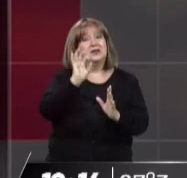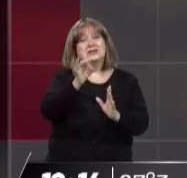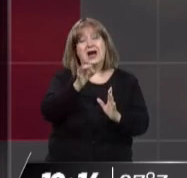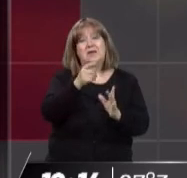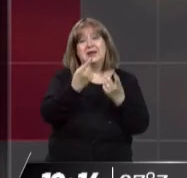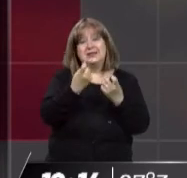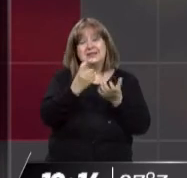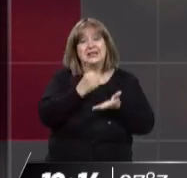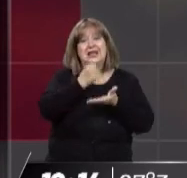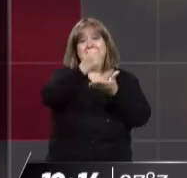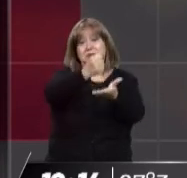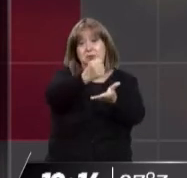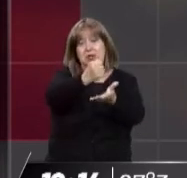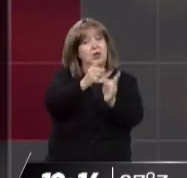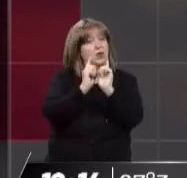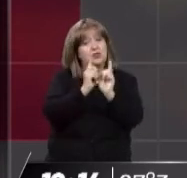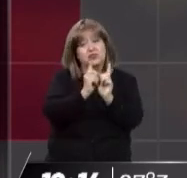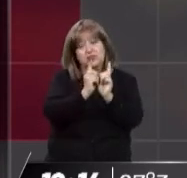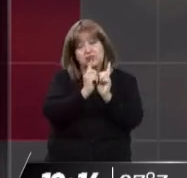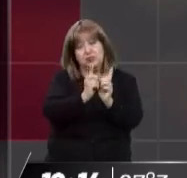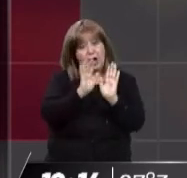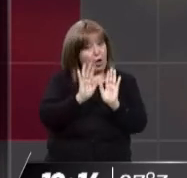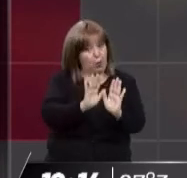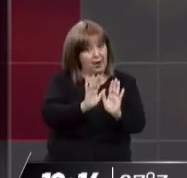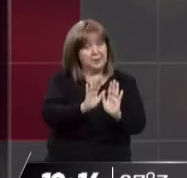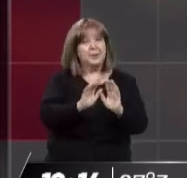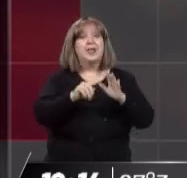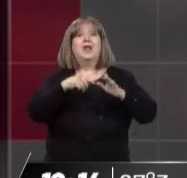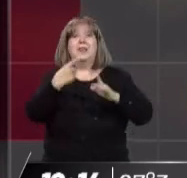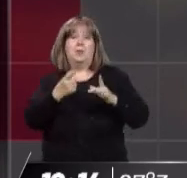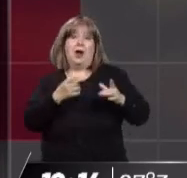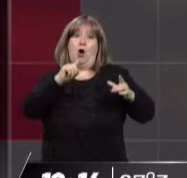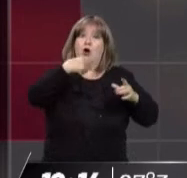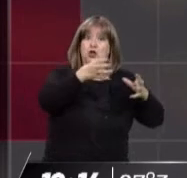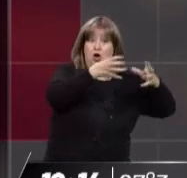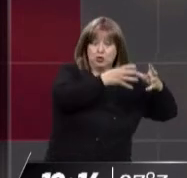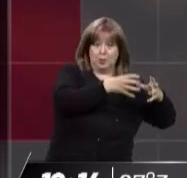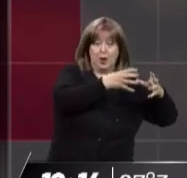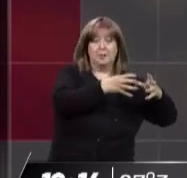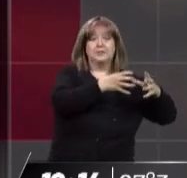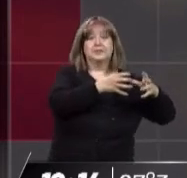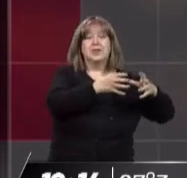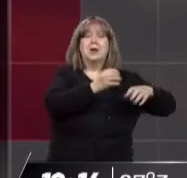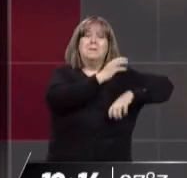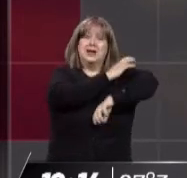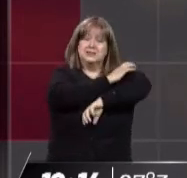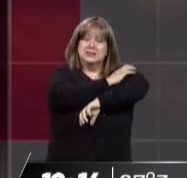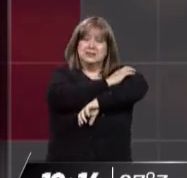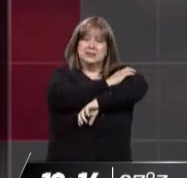necesitan el subsidio y se los van a seguir aportando. Y después, finalmente, el sector en que más